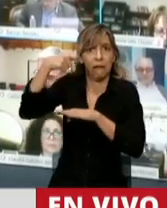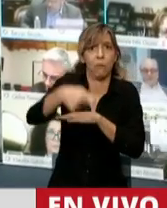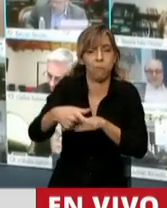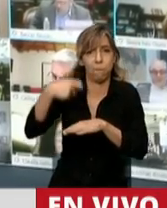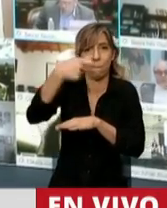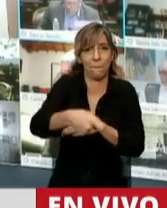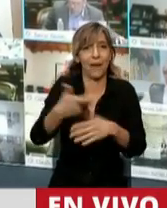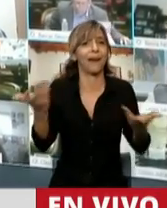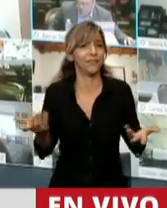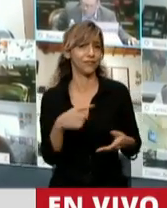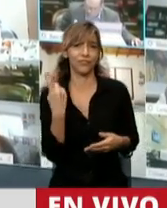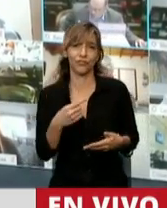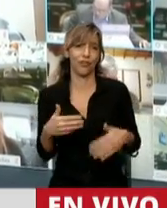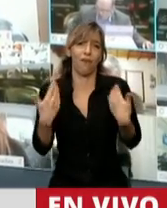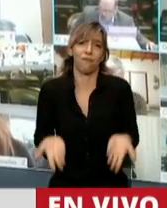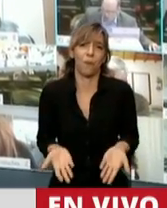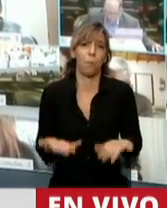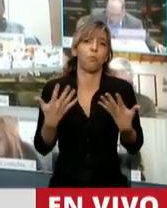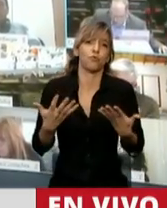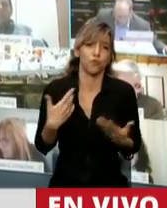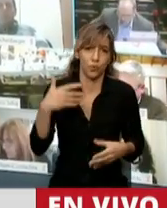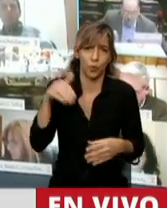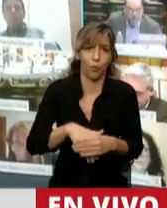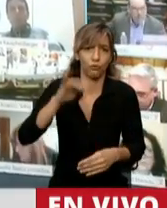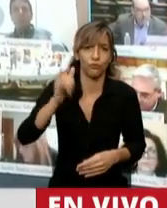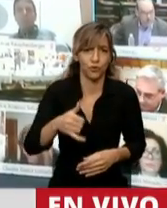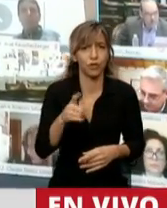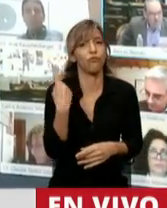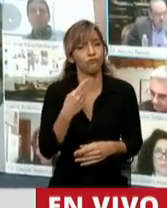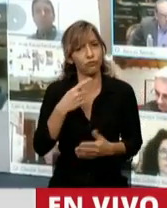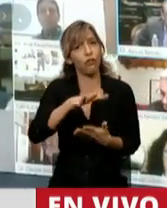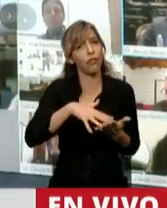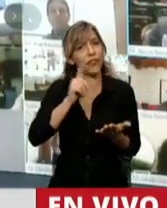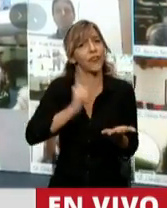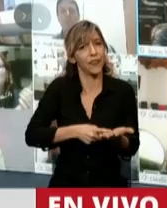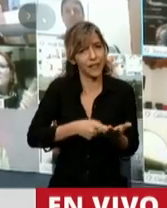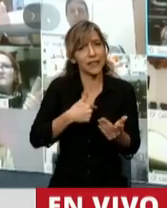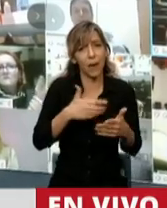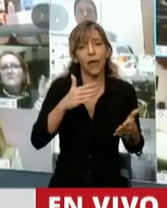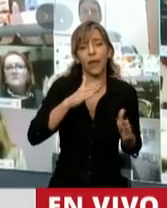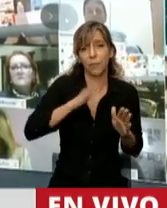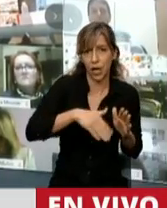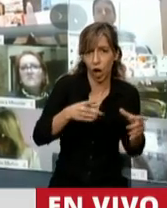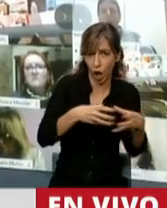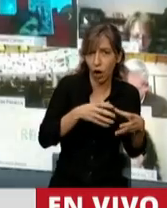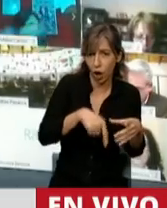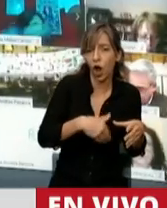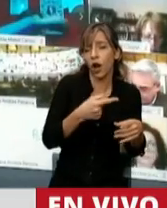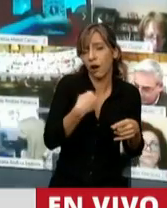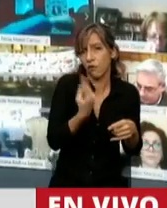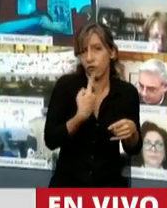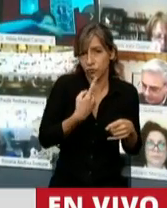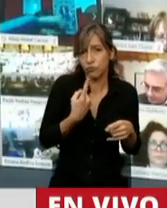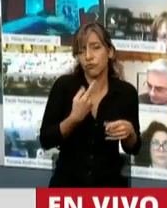a favor de la moratoria y garantizamos con un dictamen de minoría que si no se aprueba el de mayoría, haya un